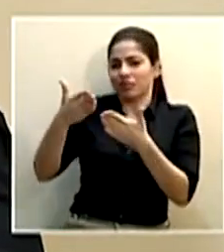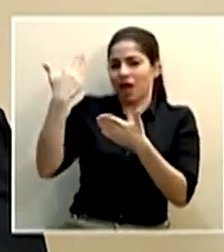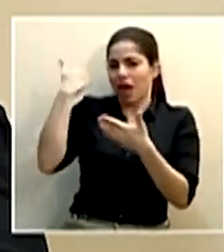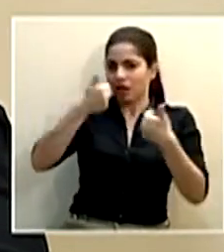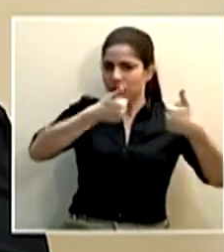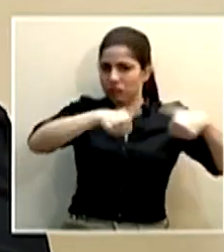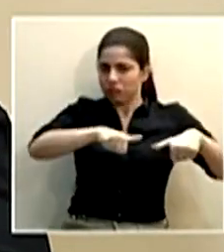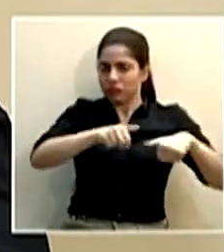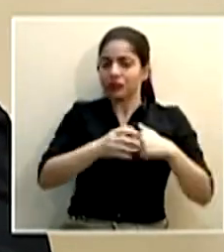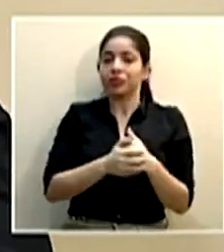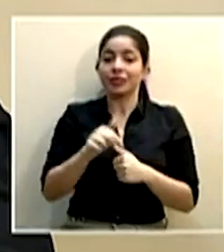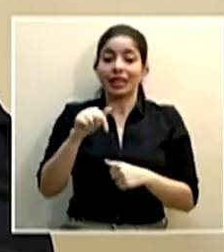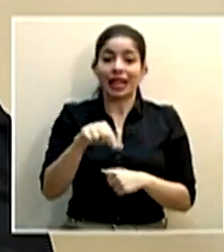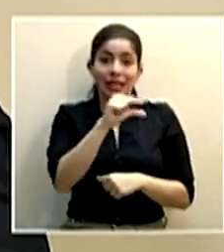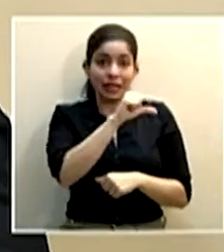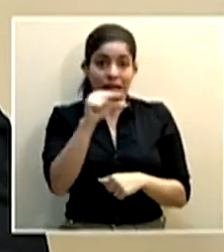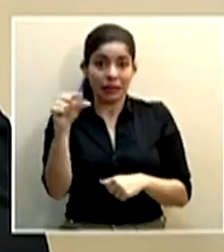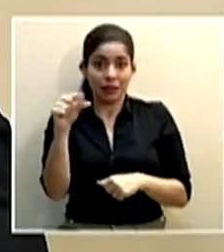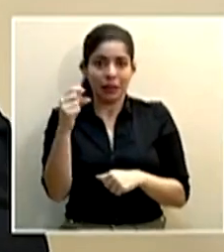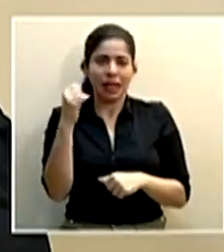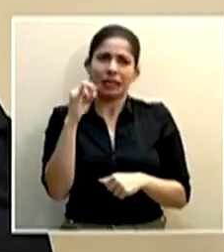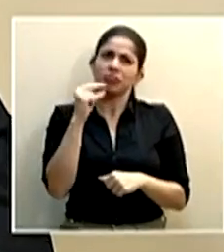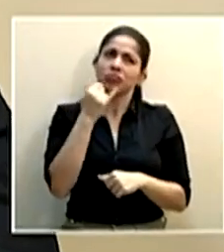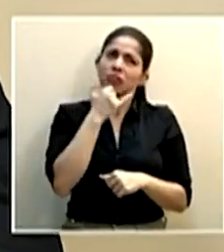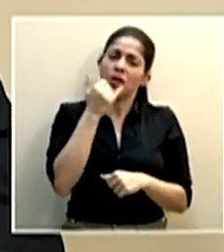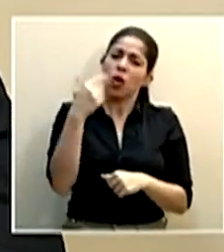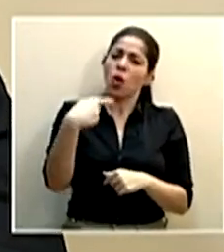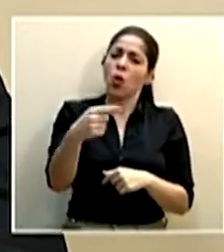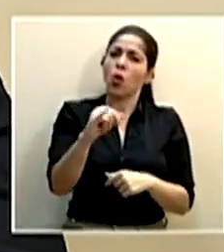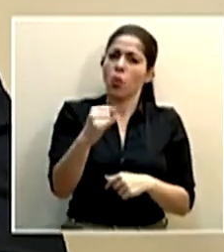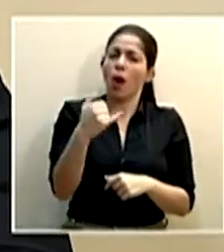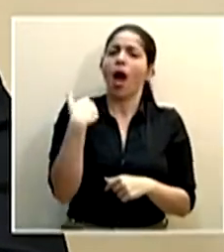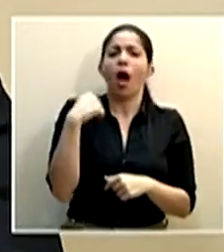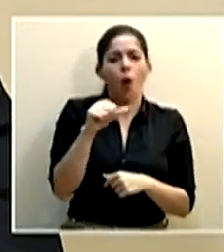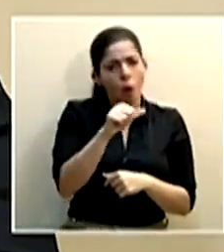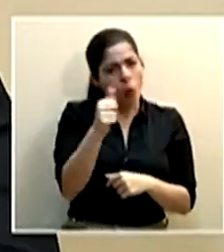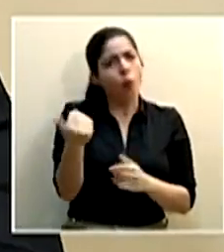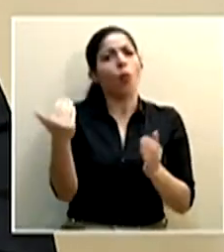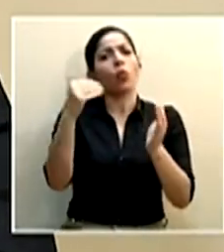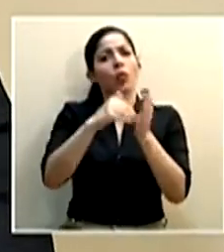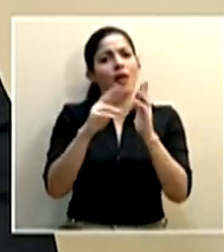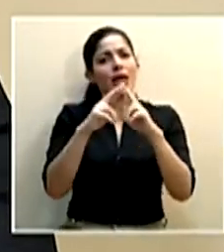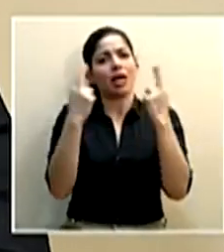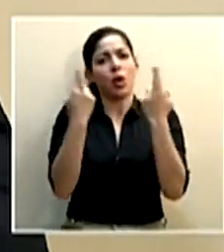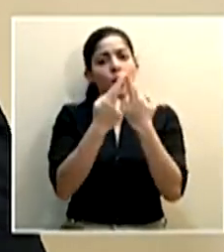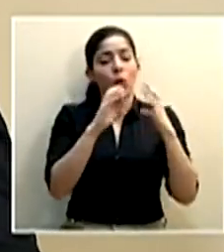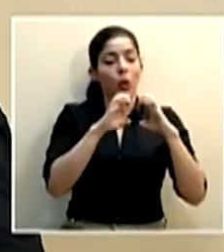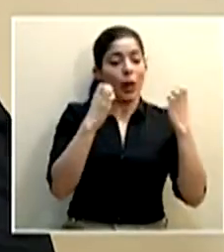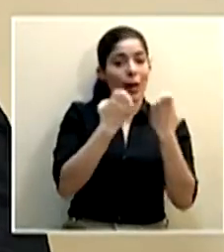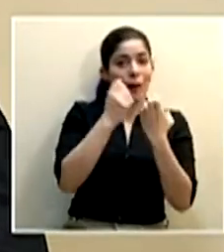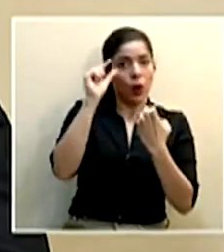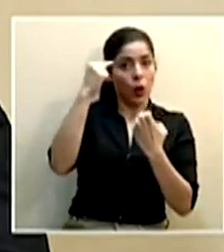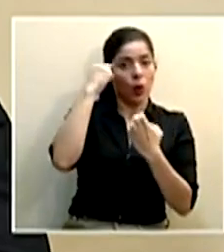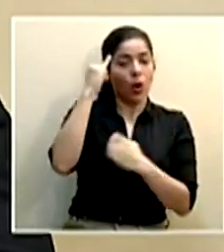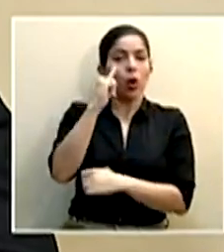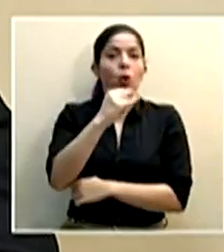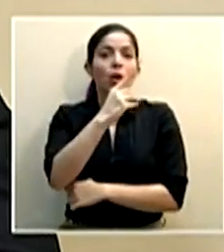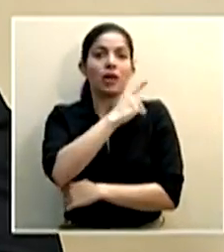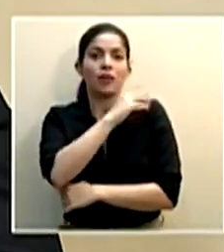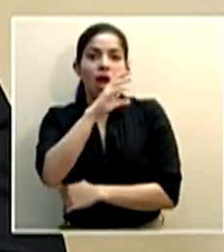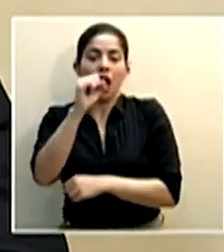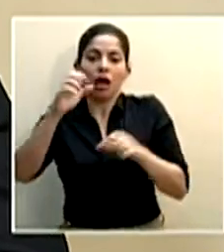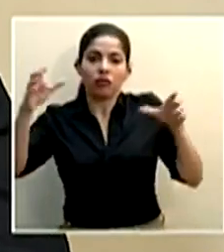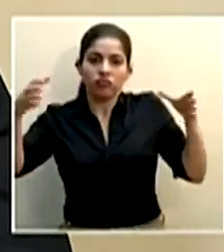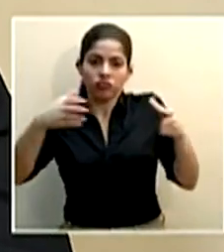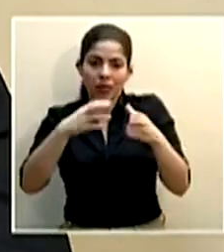acordado. Esta semana, si no me equivoco, el jueves, tendremos otra sesión entre el equipo de gobierno y la junta directiva de la